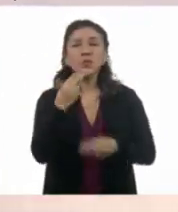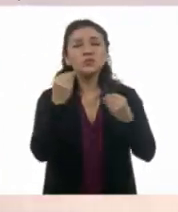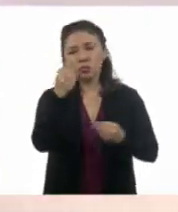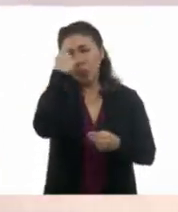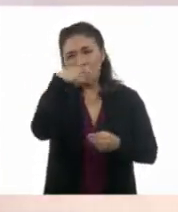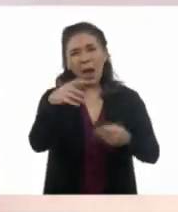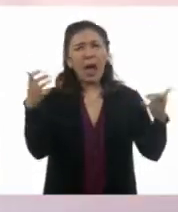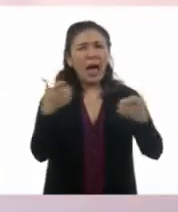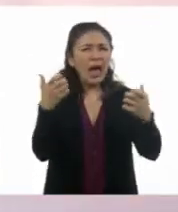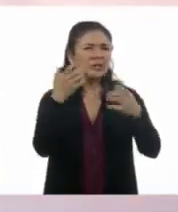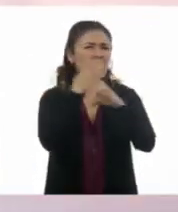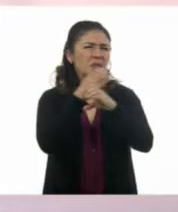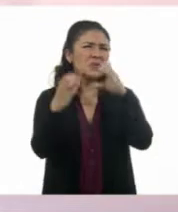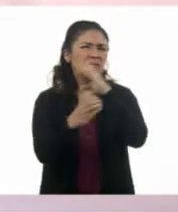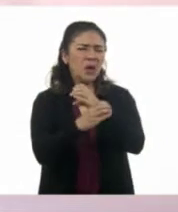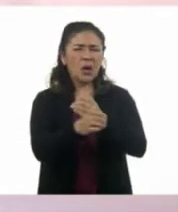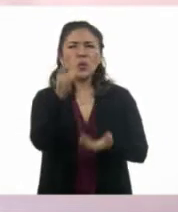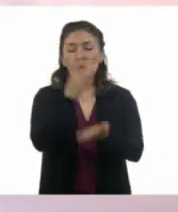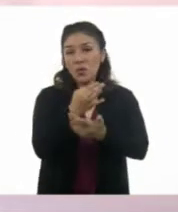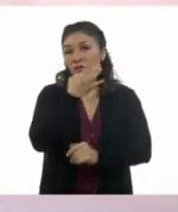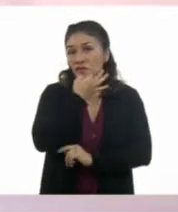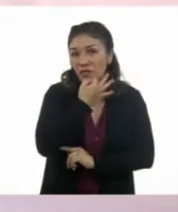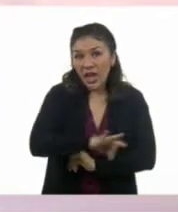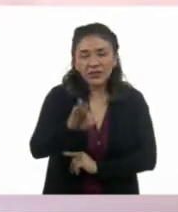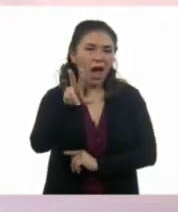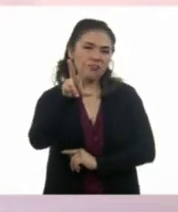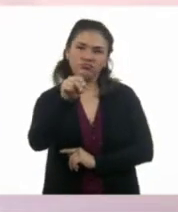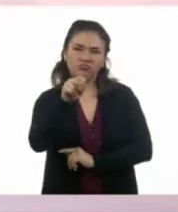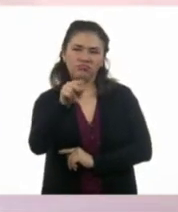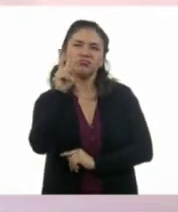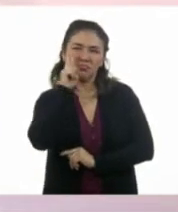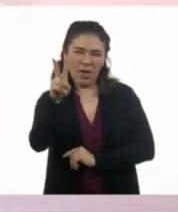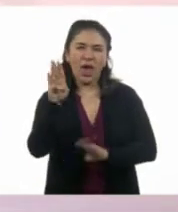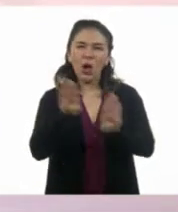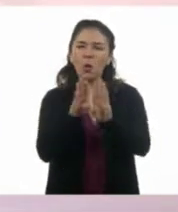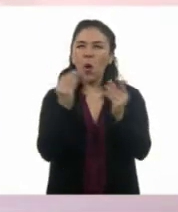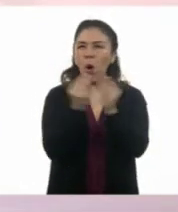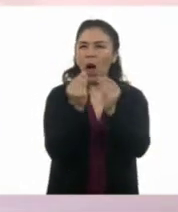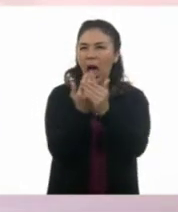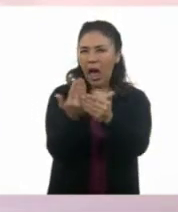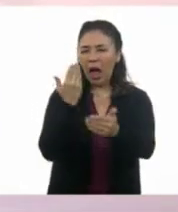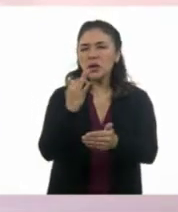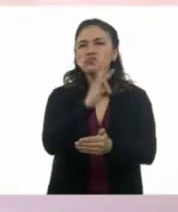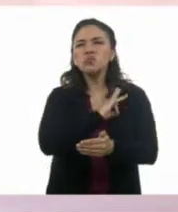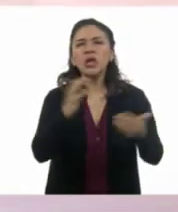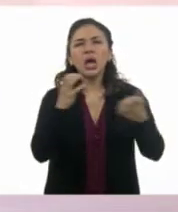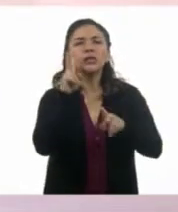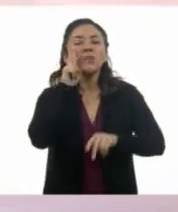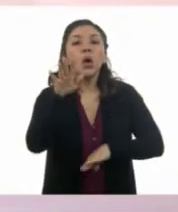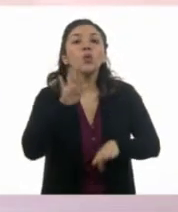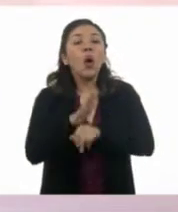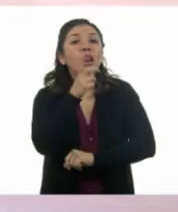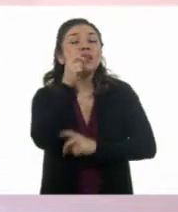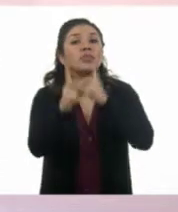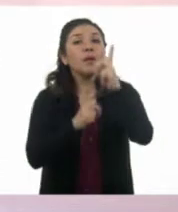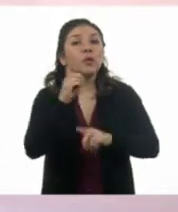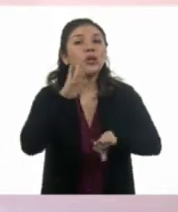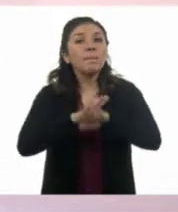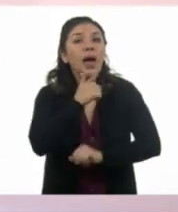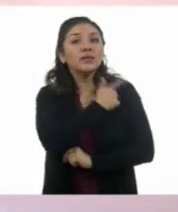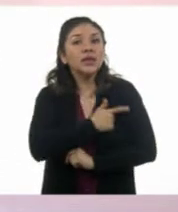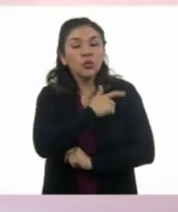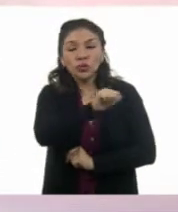para muchas cosas. No nada más para fiestas. Como lo vimos en la clase pasada, también podemos ver cuál es el deporte favorito de